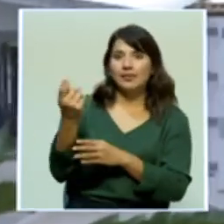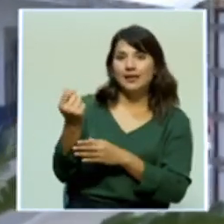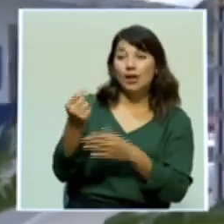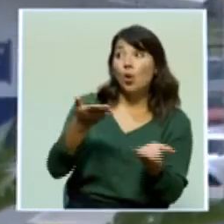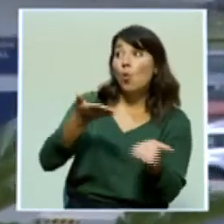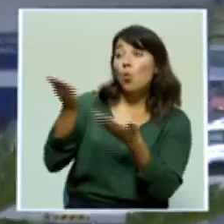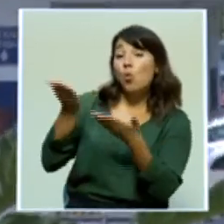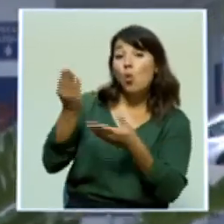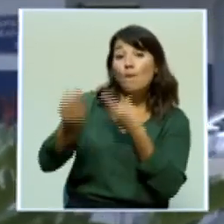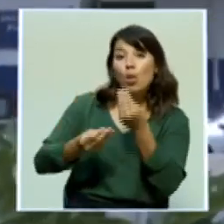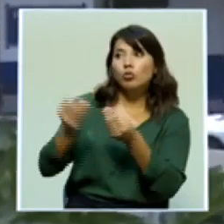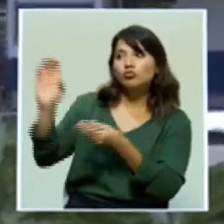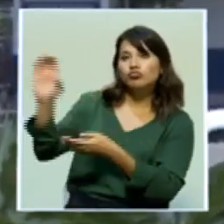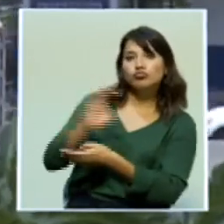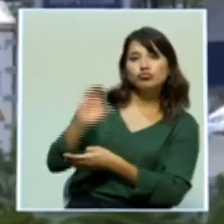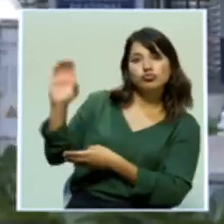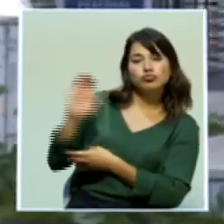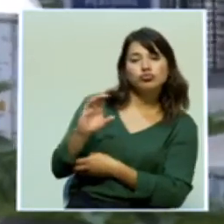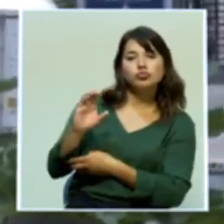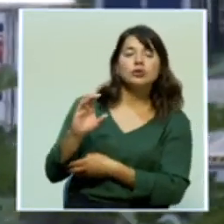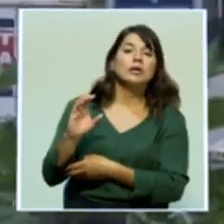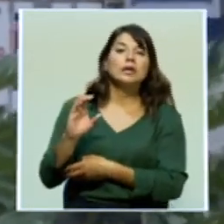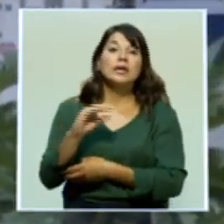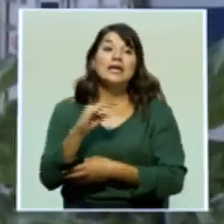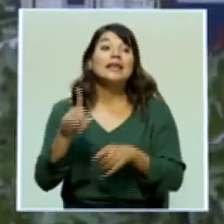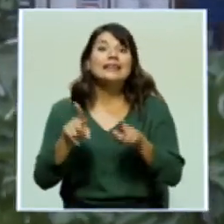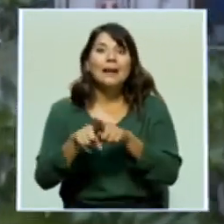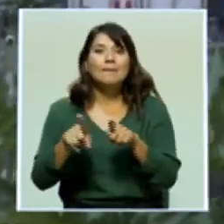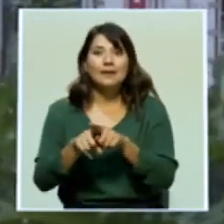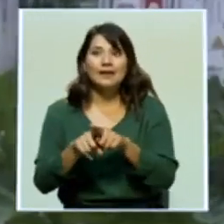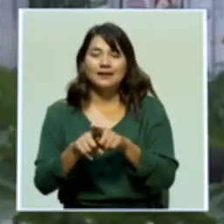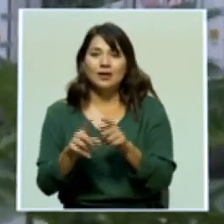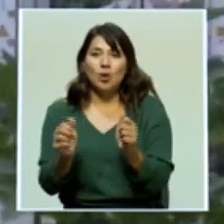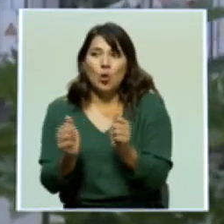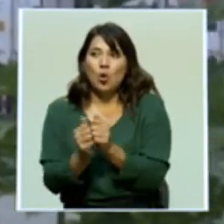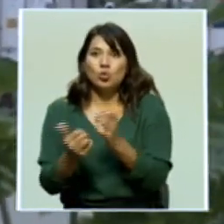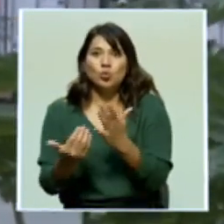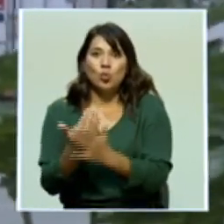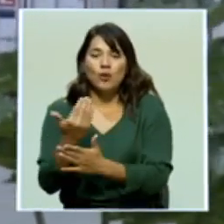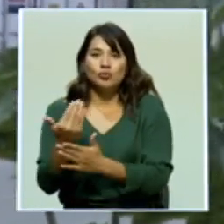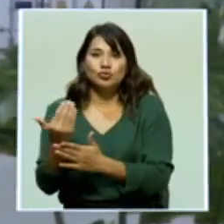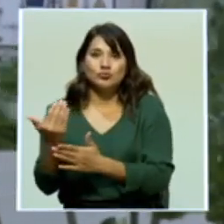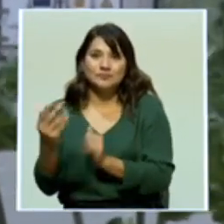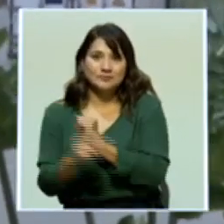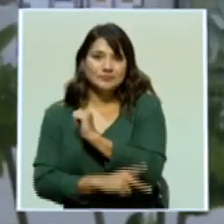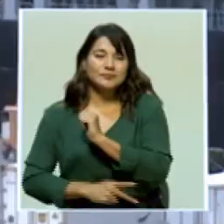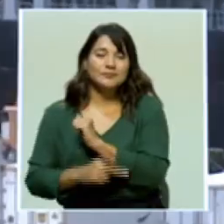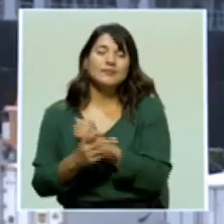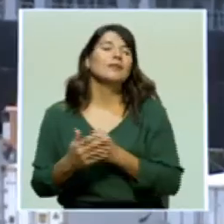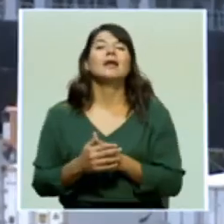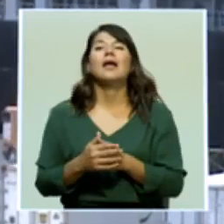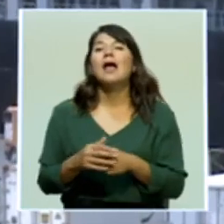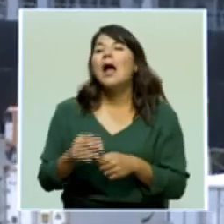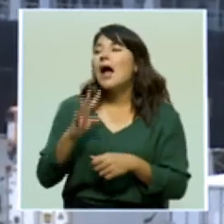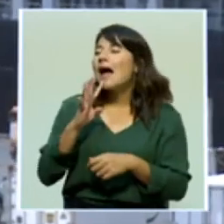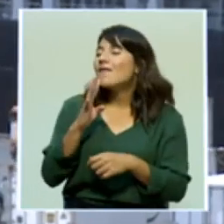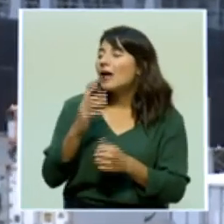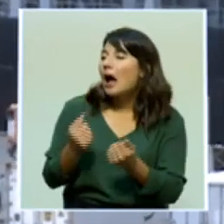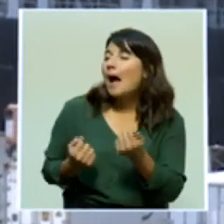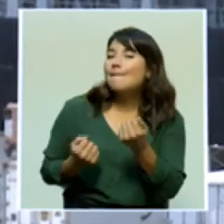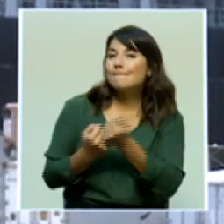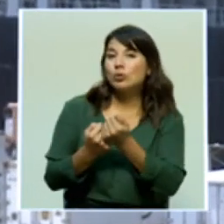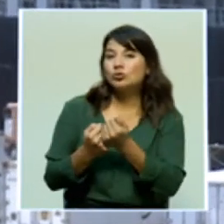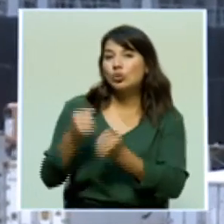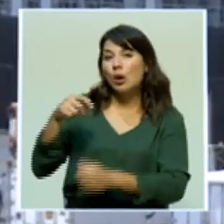posicionar productos y servicios costarricenses en nuevos mercados. En este sentido, se hablaba también de apoyo a pequeñas y